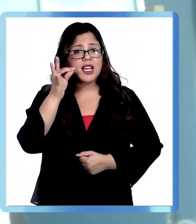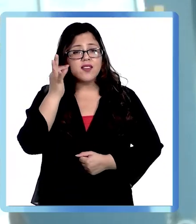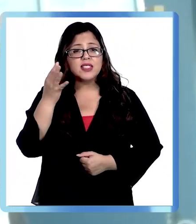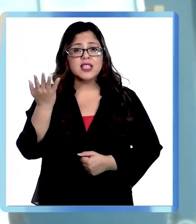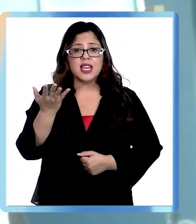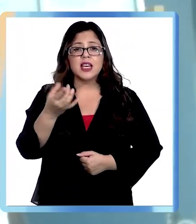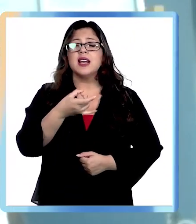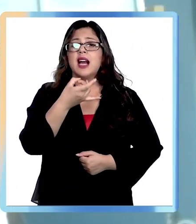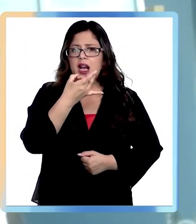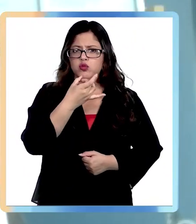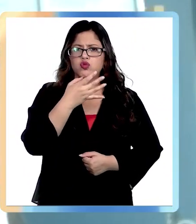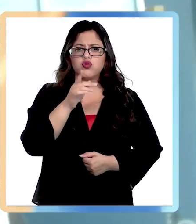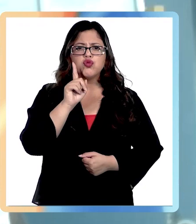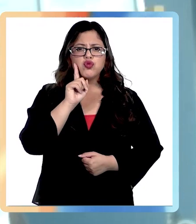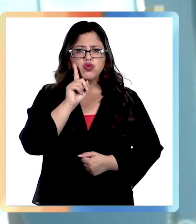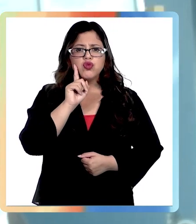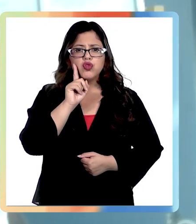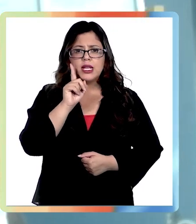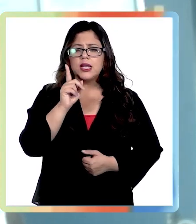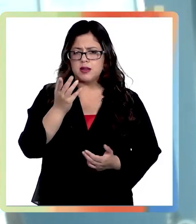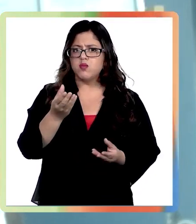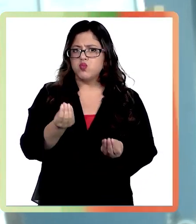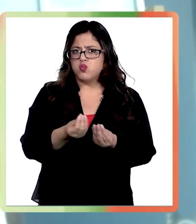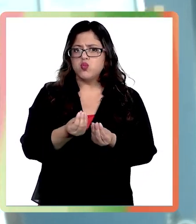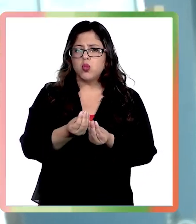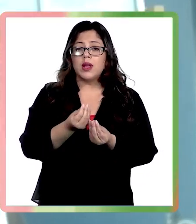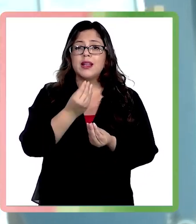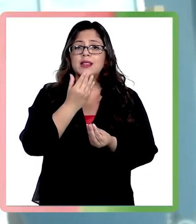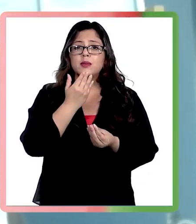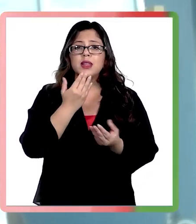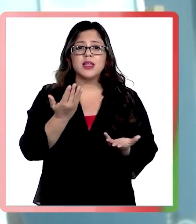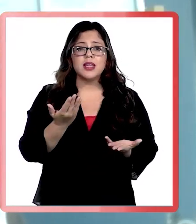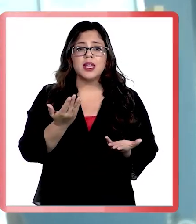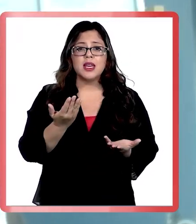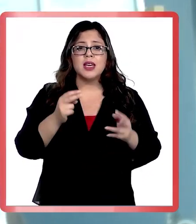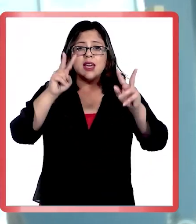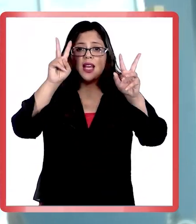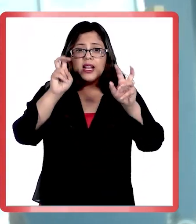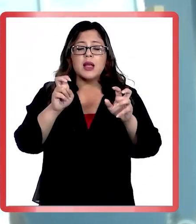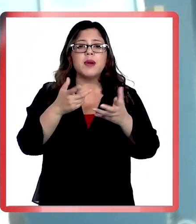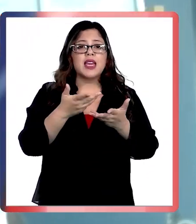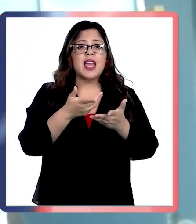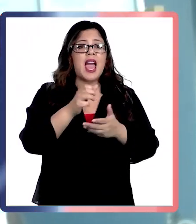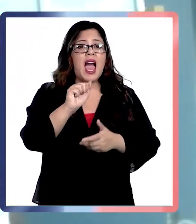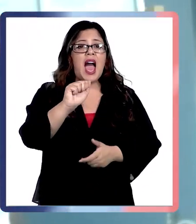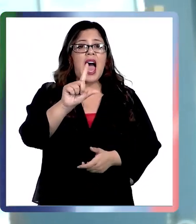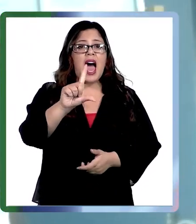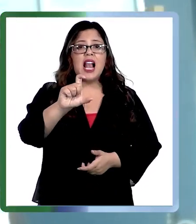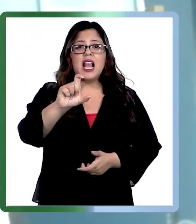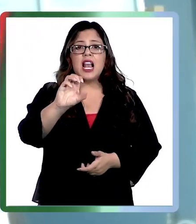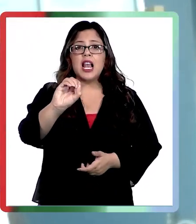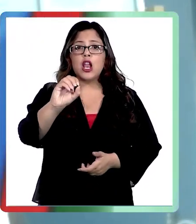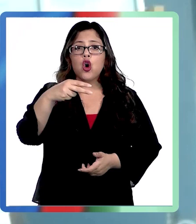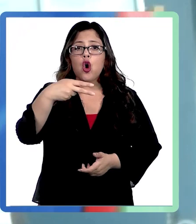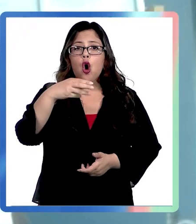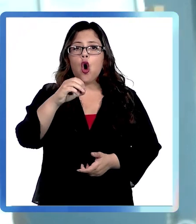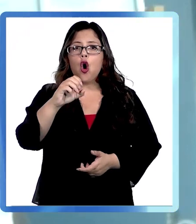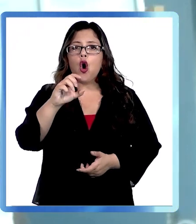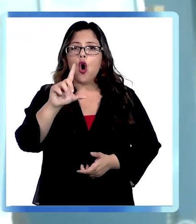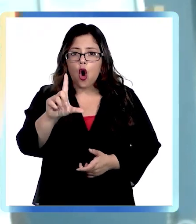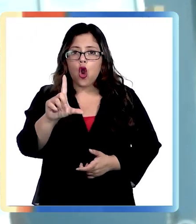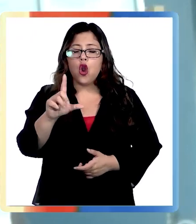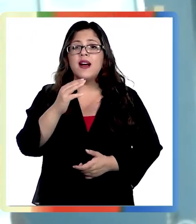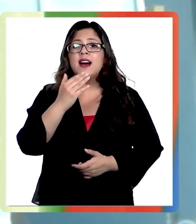cantidad de azúcar que tampoco nos favorece, sino que además contiene calorías vacías del alcohol. Y además es un